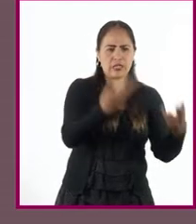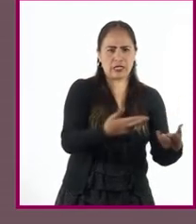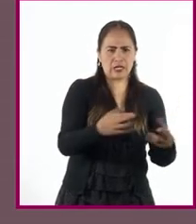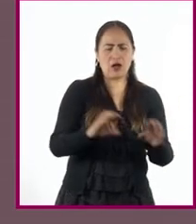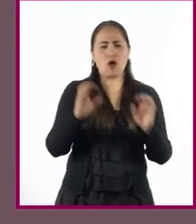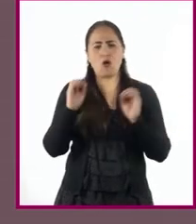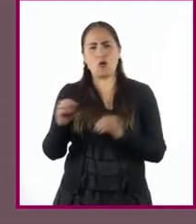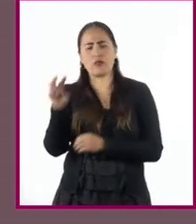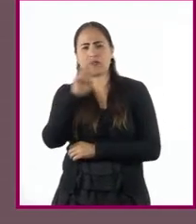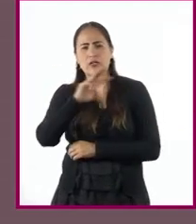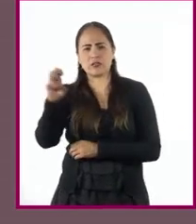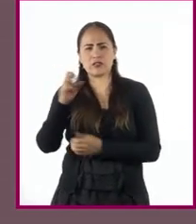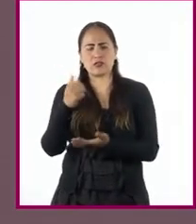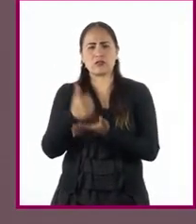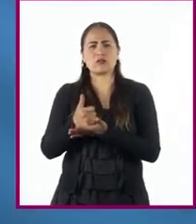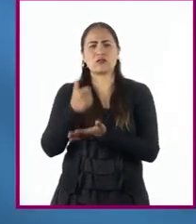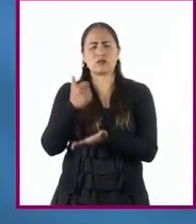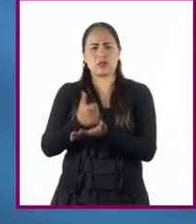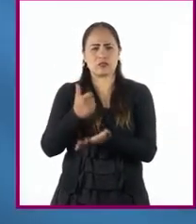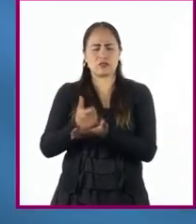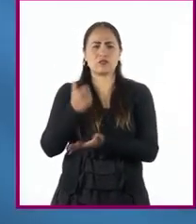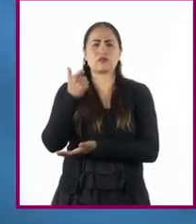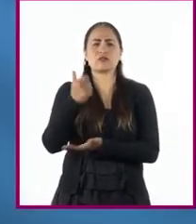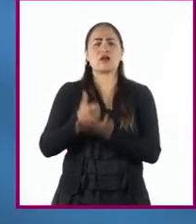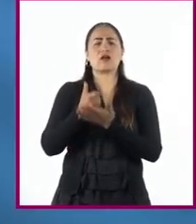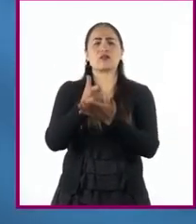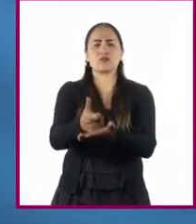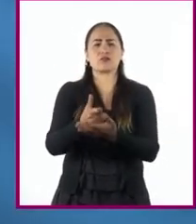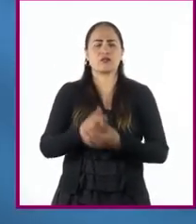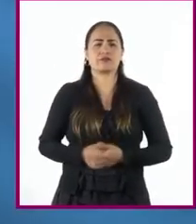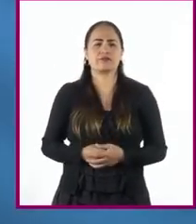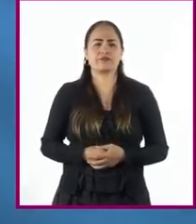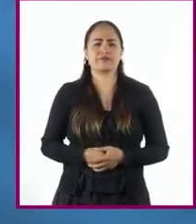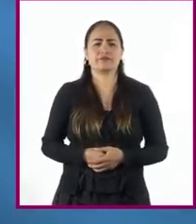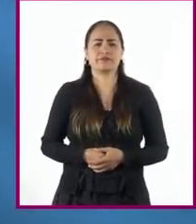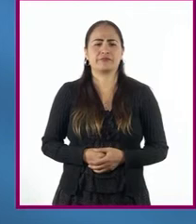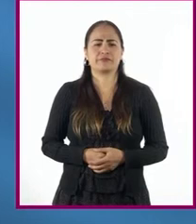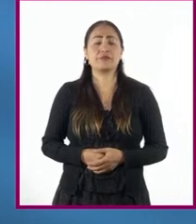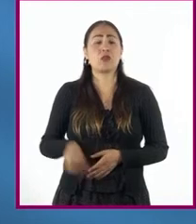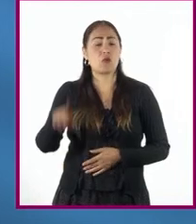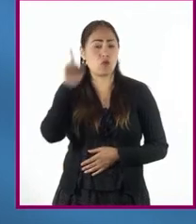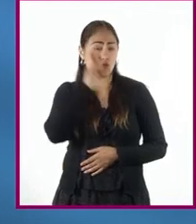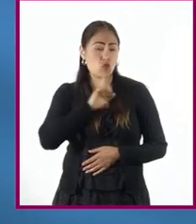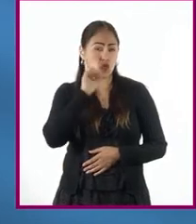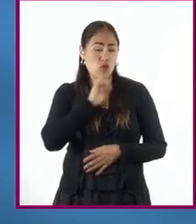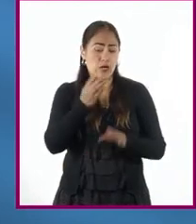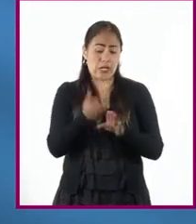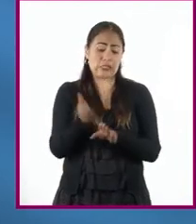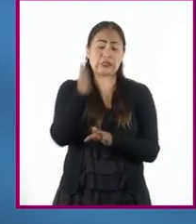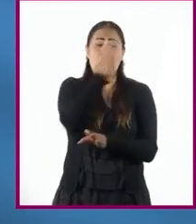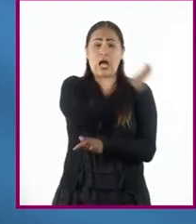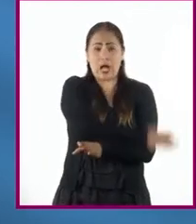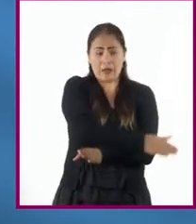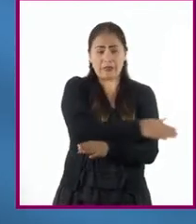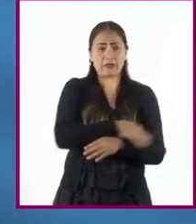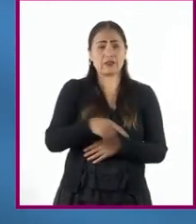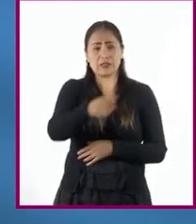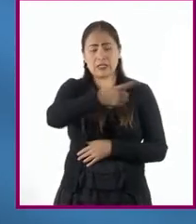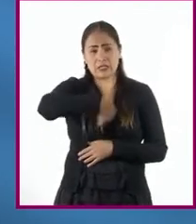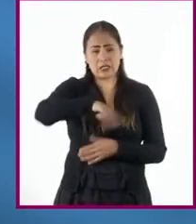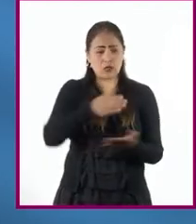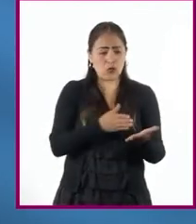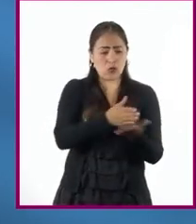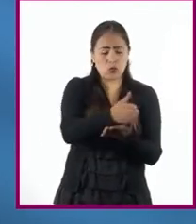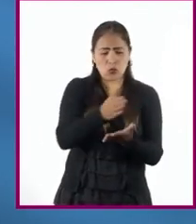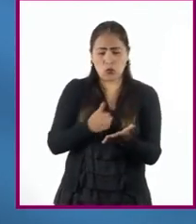pesos de ayuda de costa. Si tomamos en cuenta que legalmente las mujeres no podían tener acceso a las